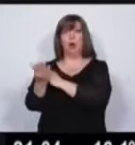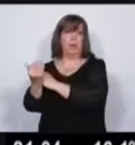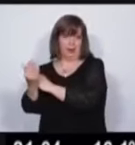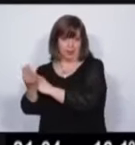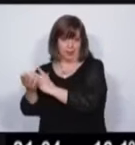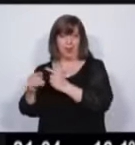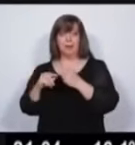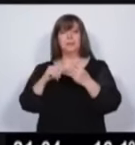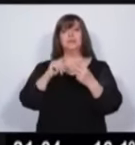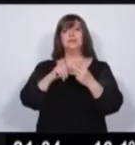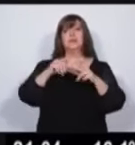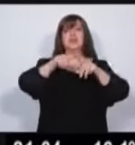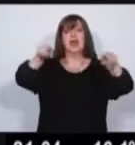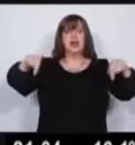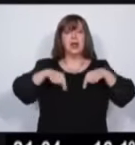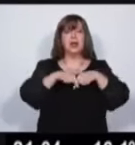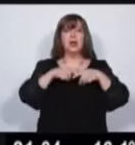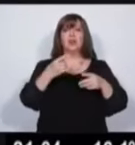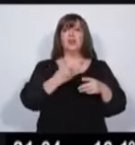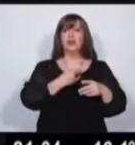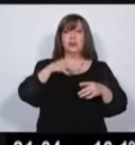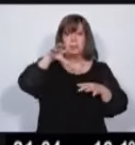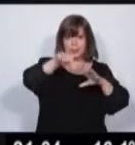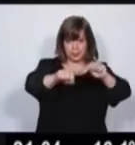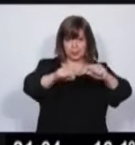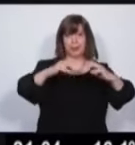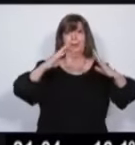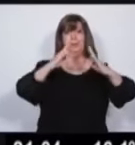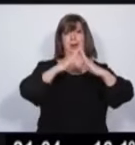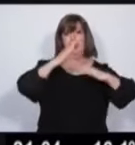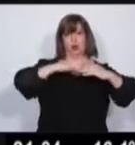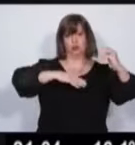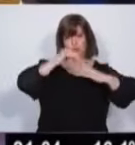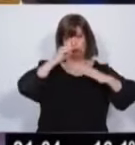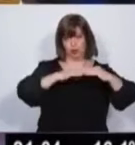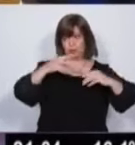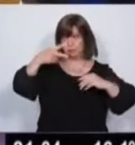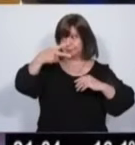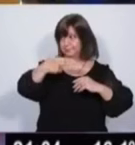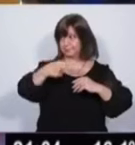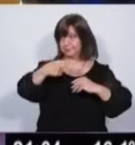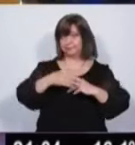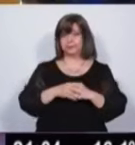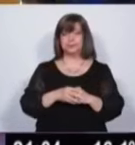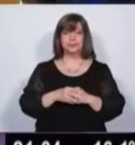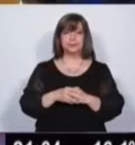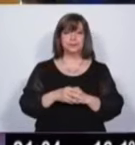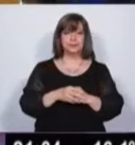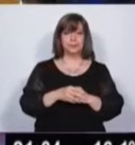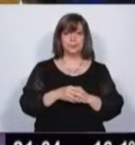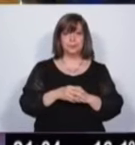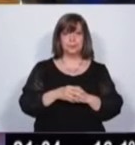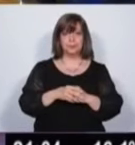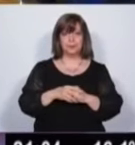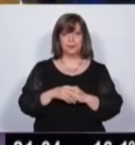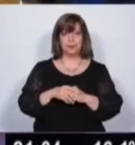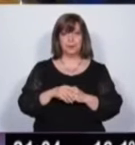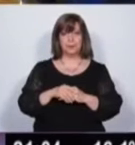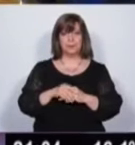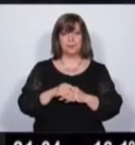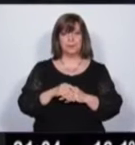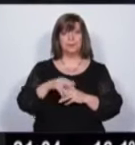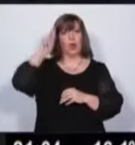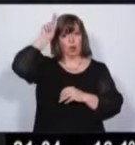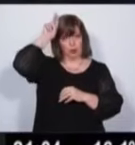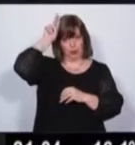establecer los terrenos donde vamos a construir. Gracias, candidato. La palabra la tiene el candidato